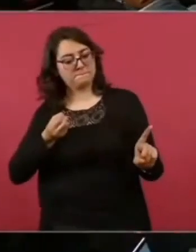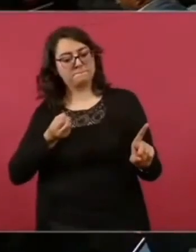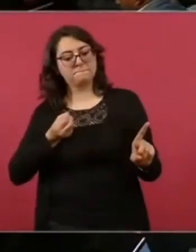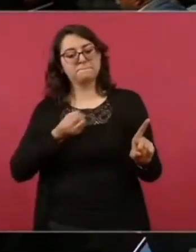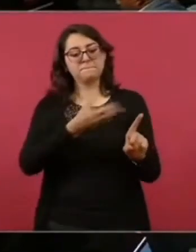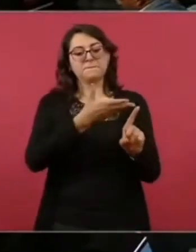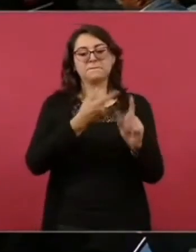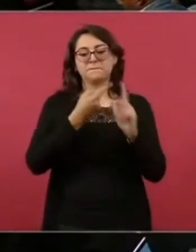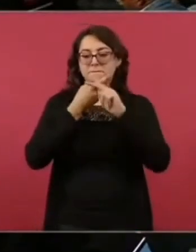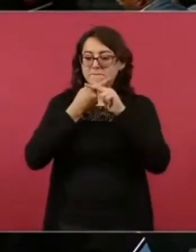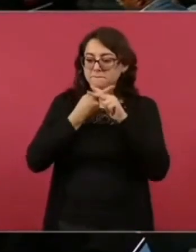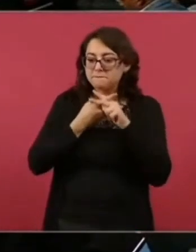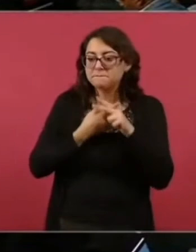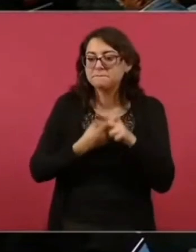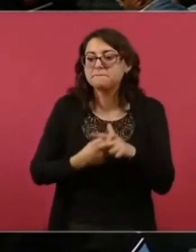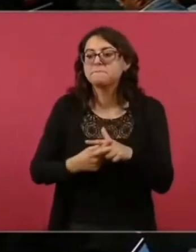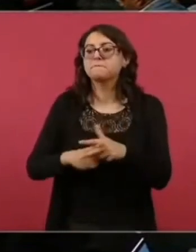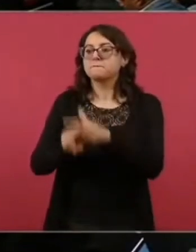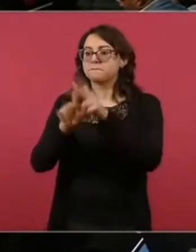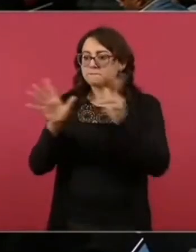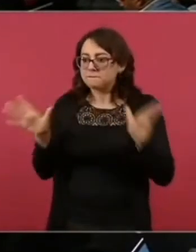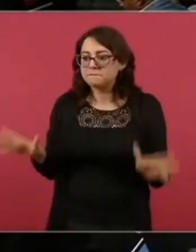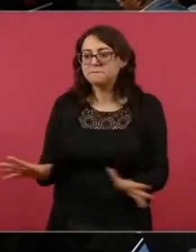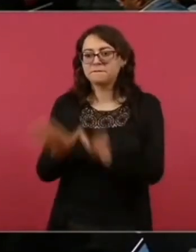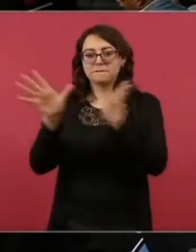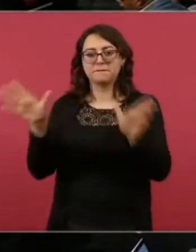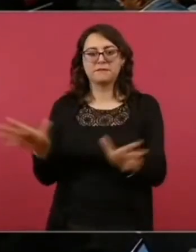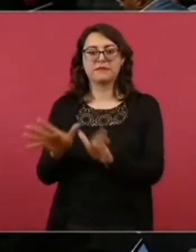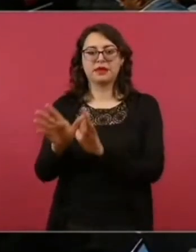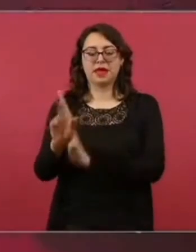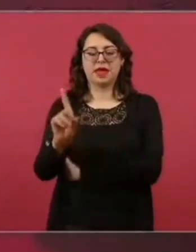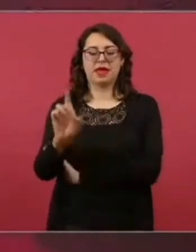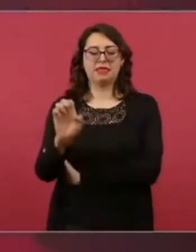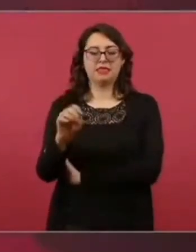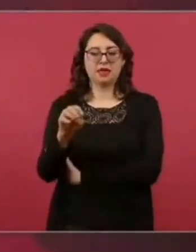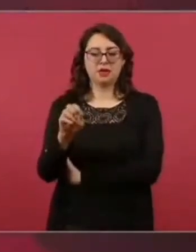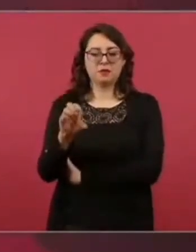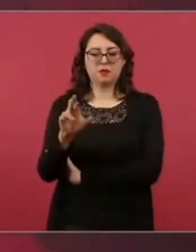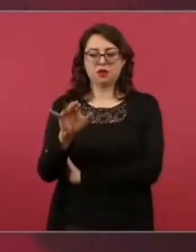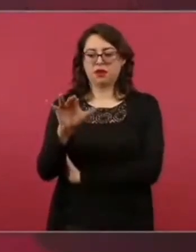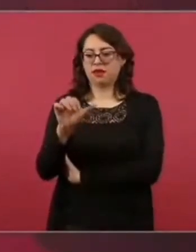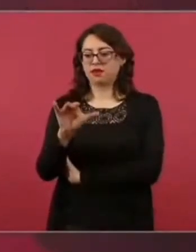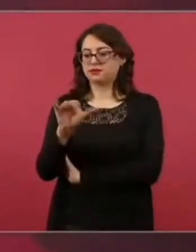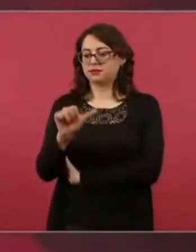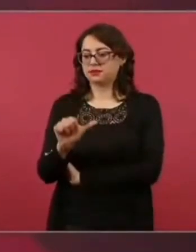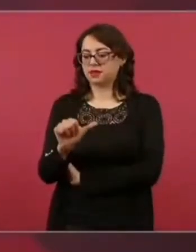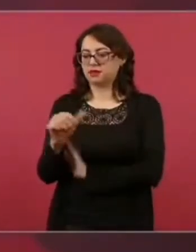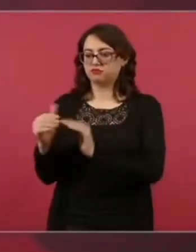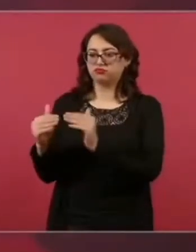Pero pensó que bastaba la libertad